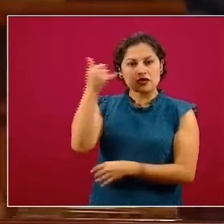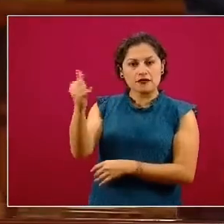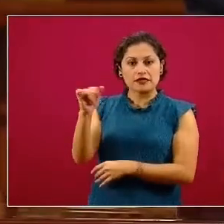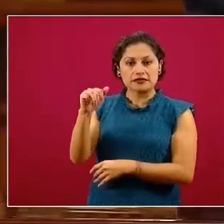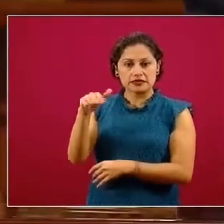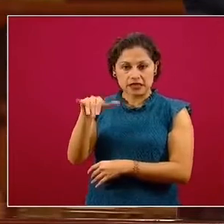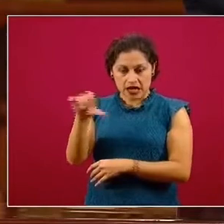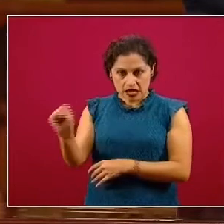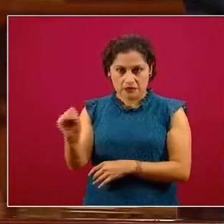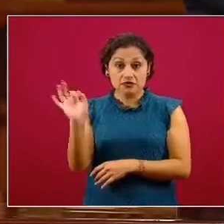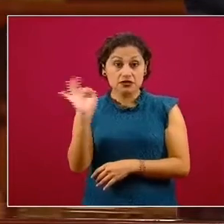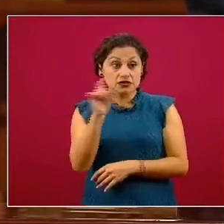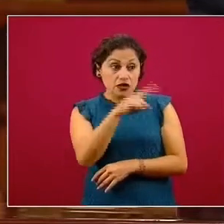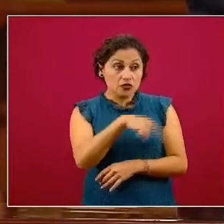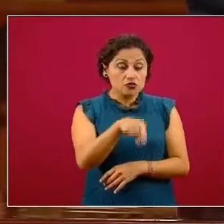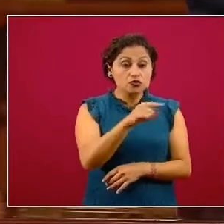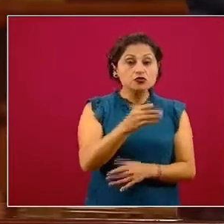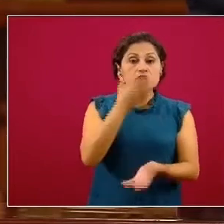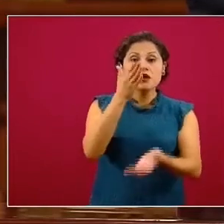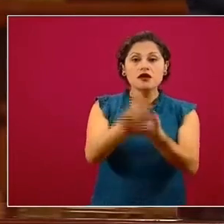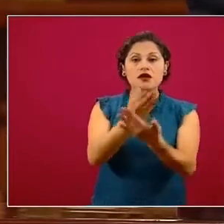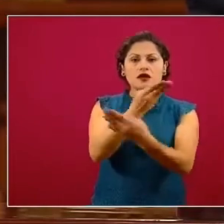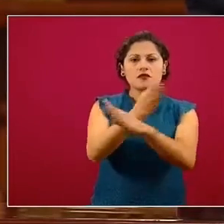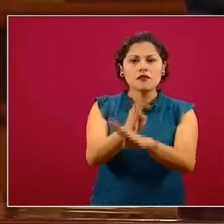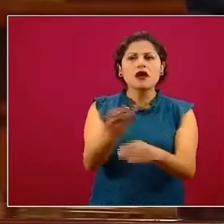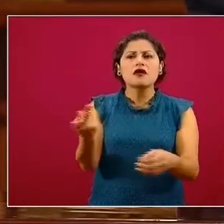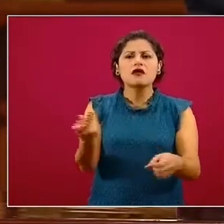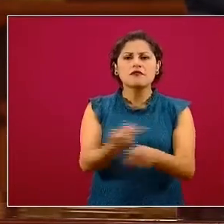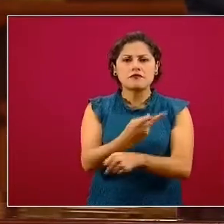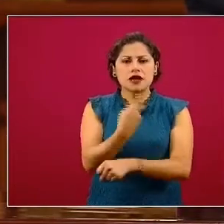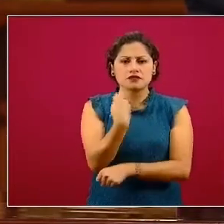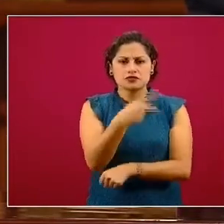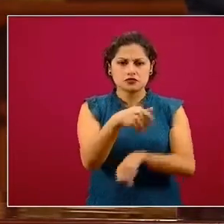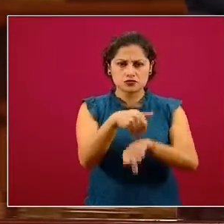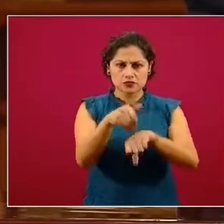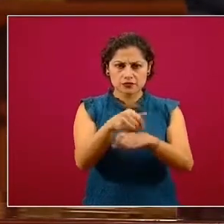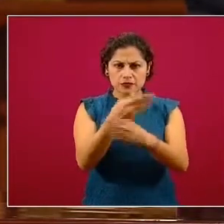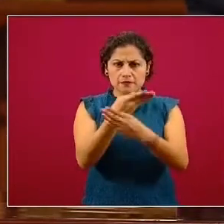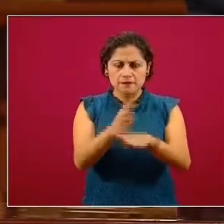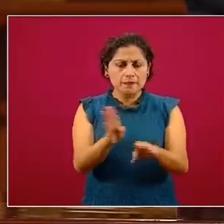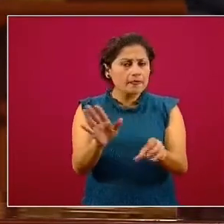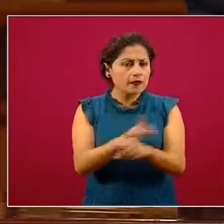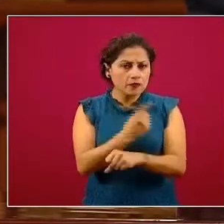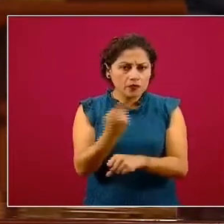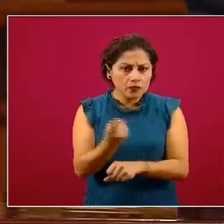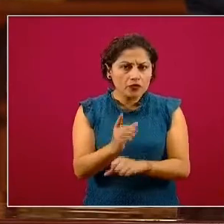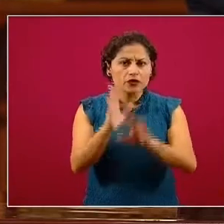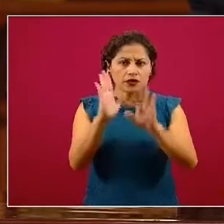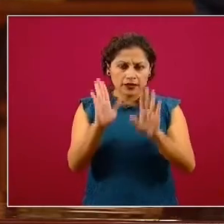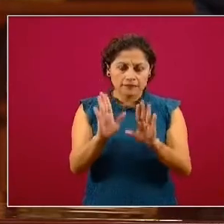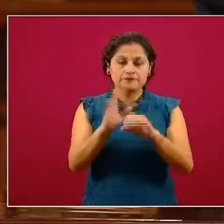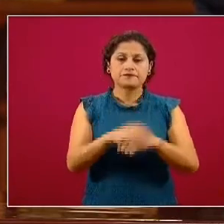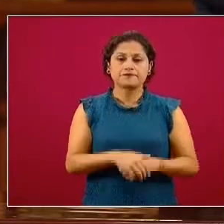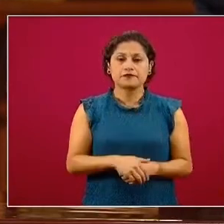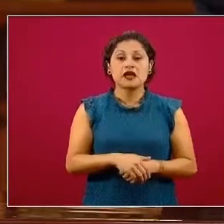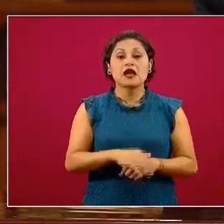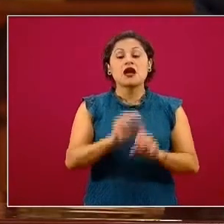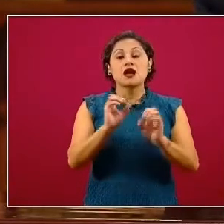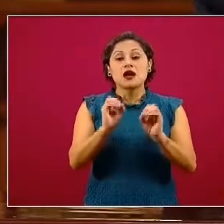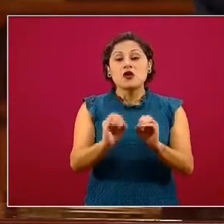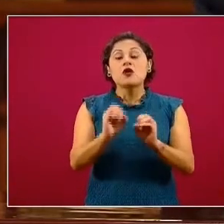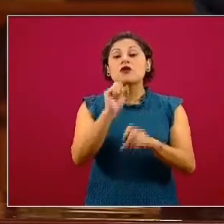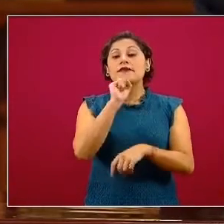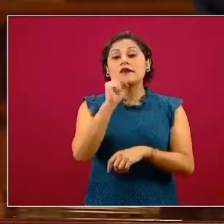banco cuál es el problema, por qué tiene la cuenta registrada de esta forma. Y para los que no están en este grupo y que aún se van a registrar,